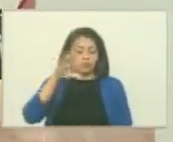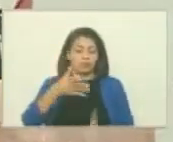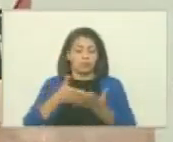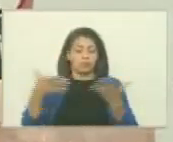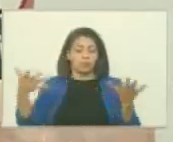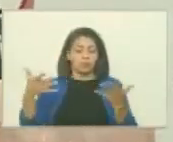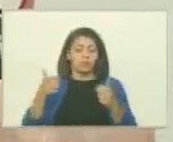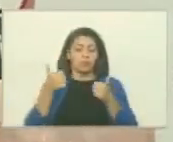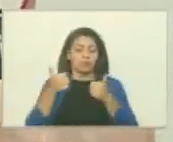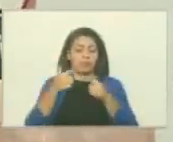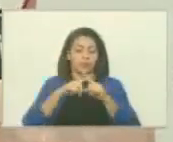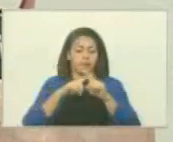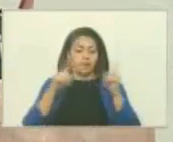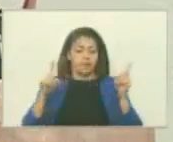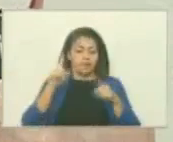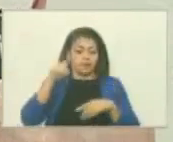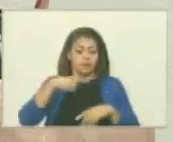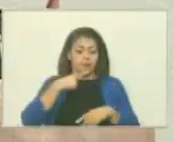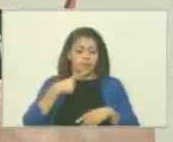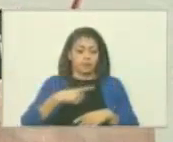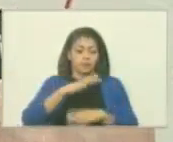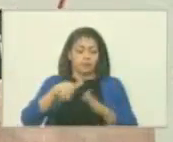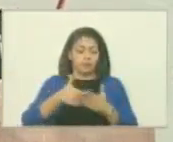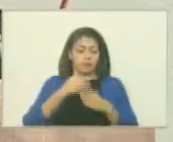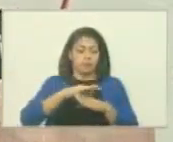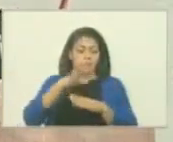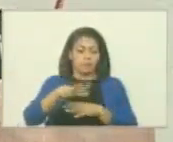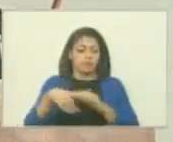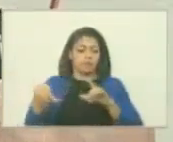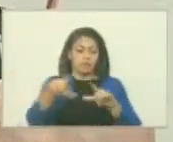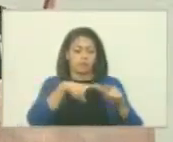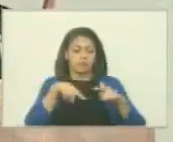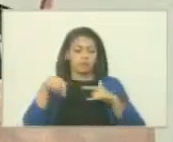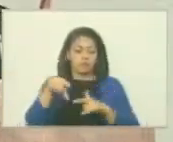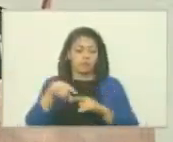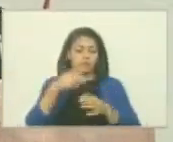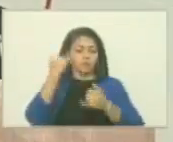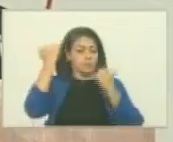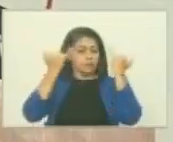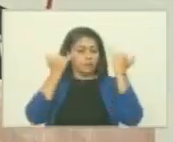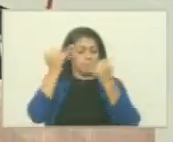un sueño pero también lo quieren dejar en ese lugar ideal